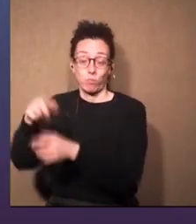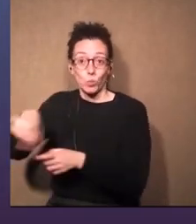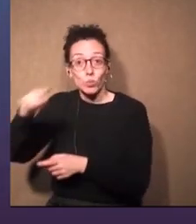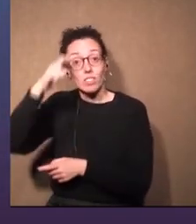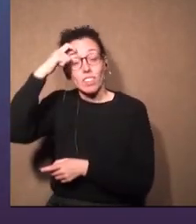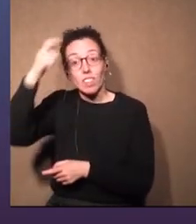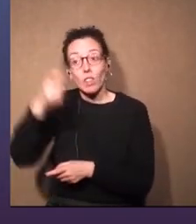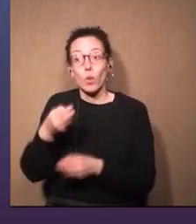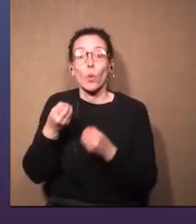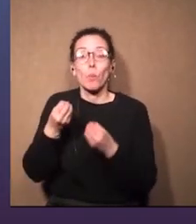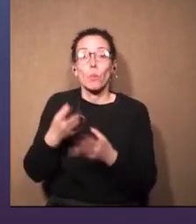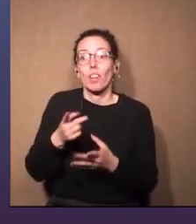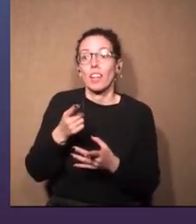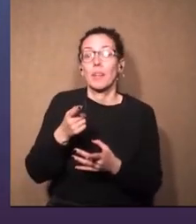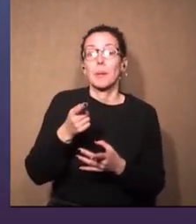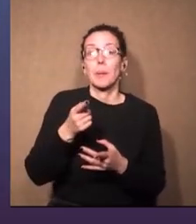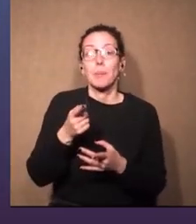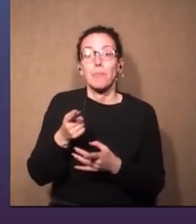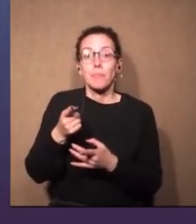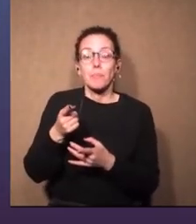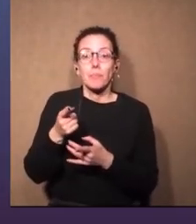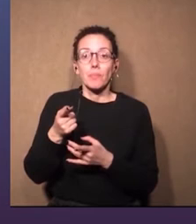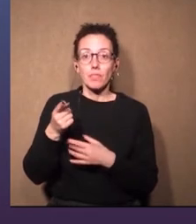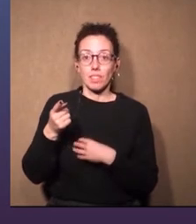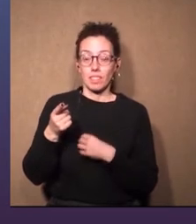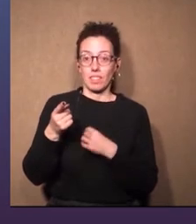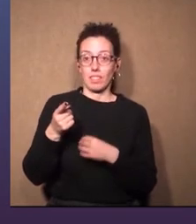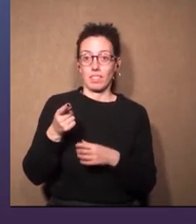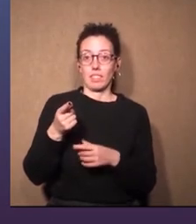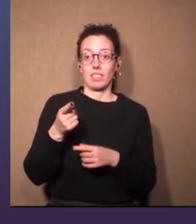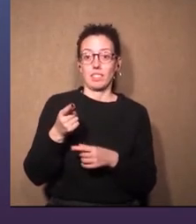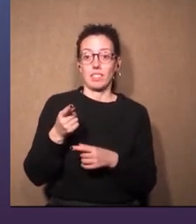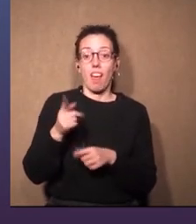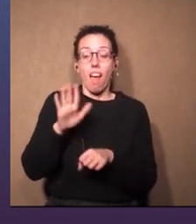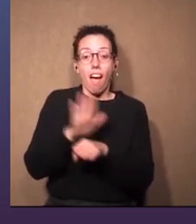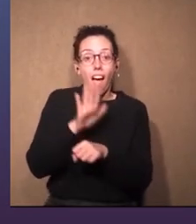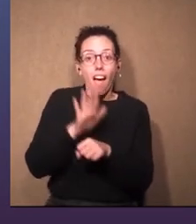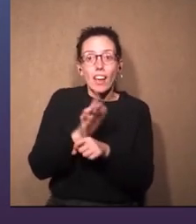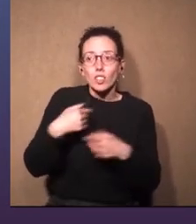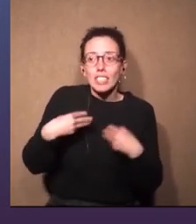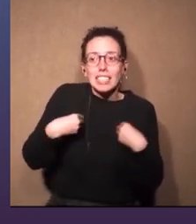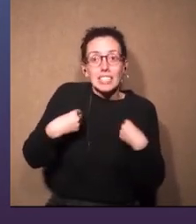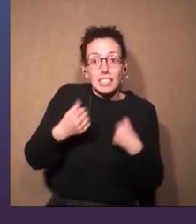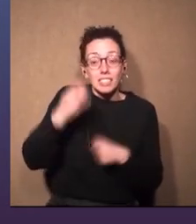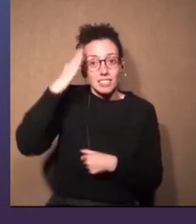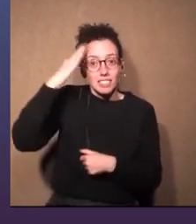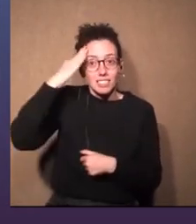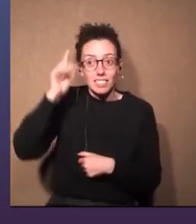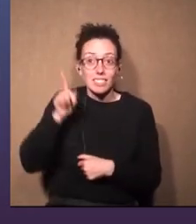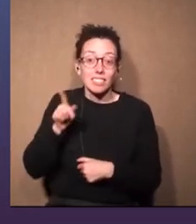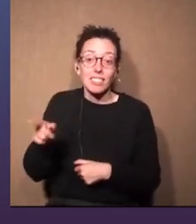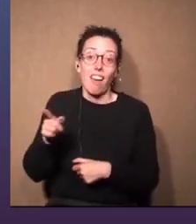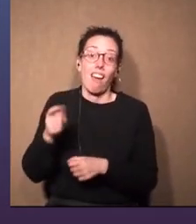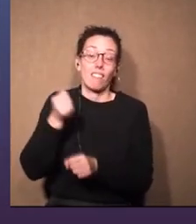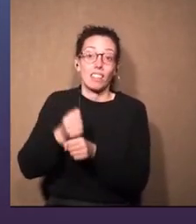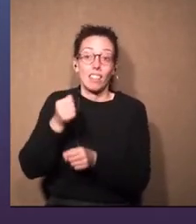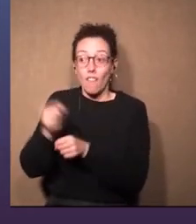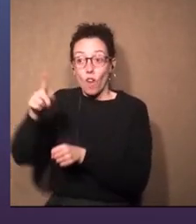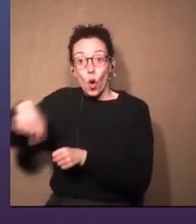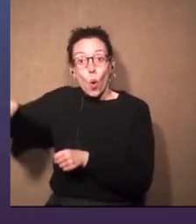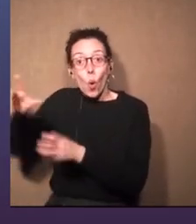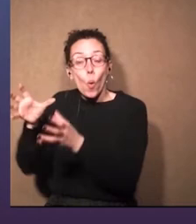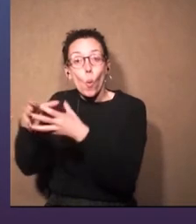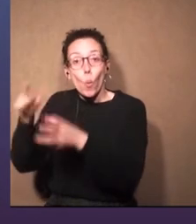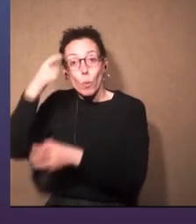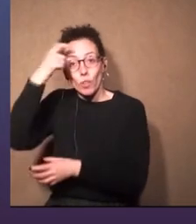que ustedes hacen porque quien está habitando el escenario eso lo siente, lo siente y lo,